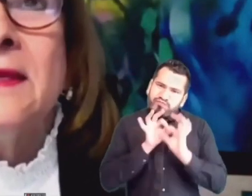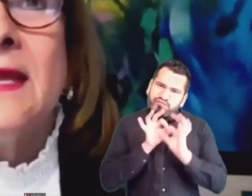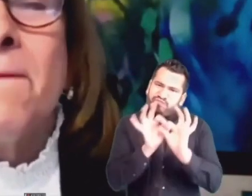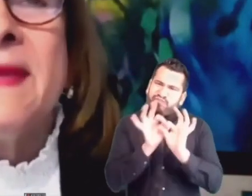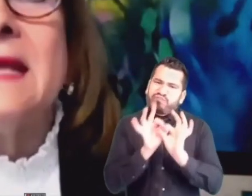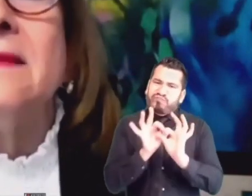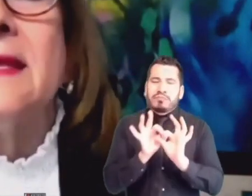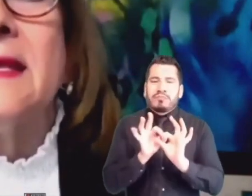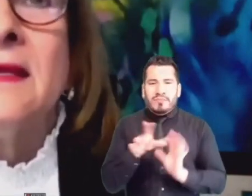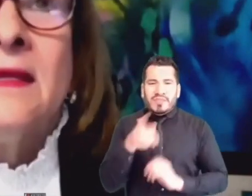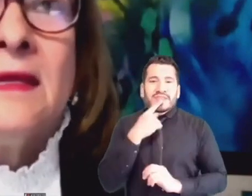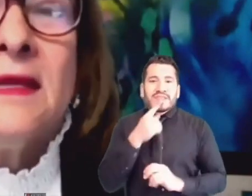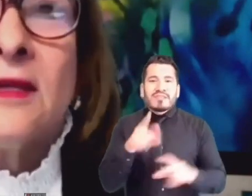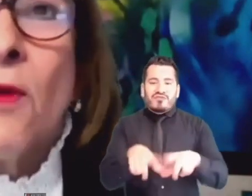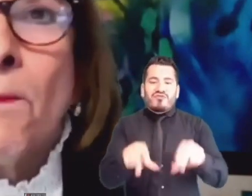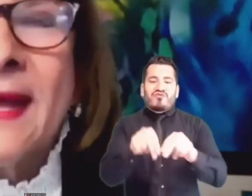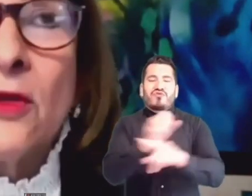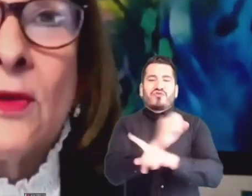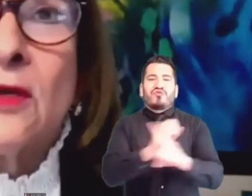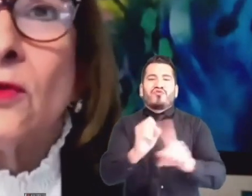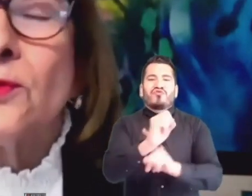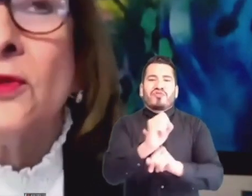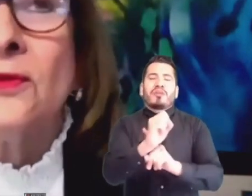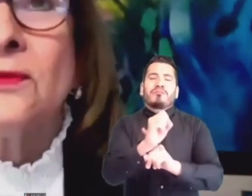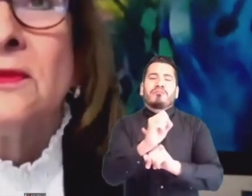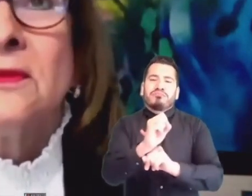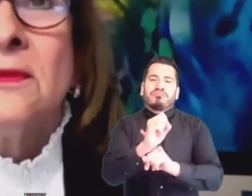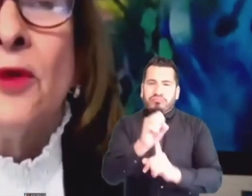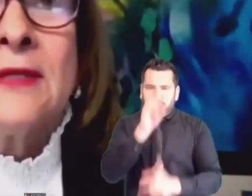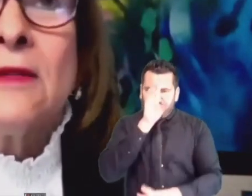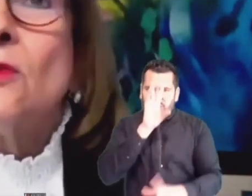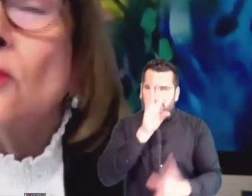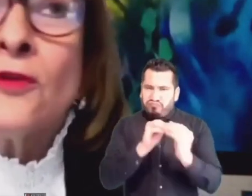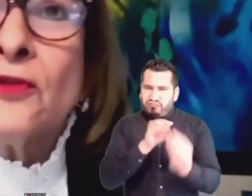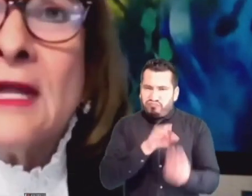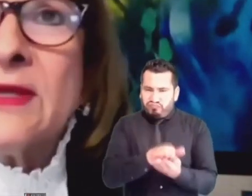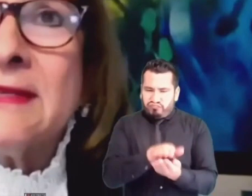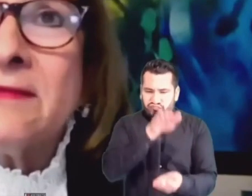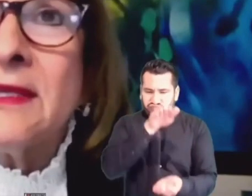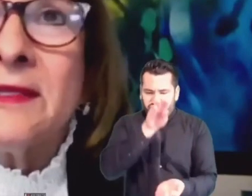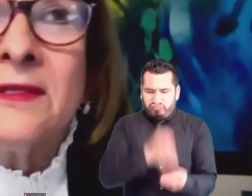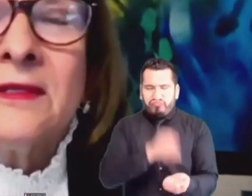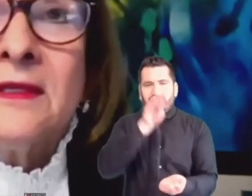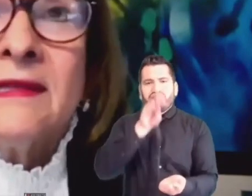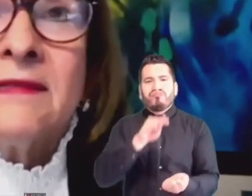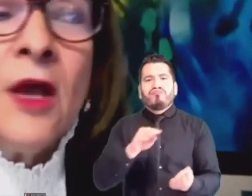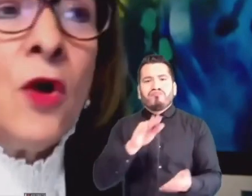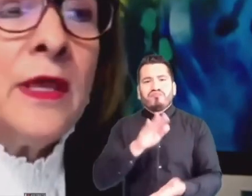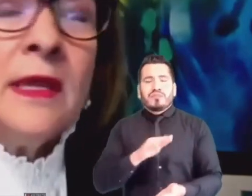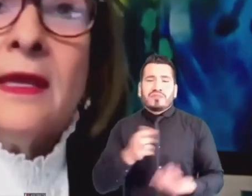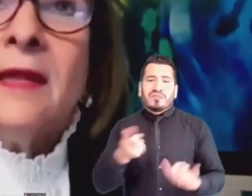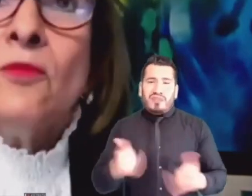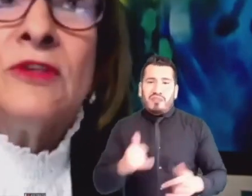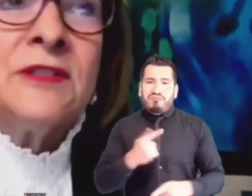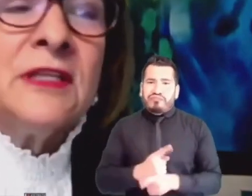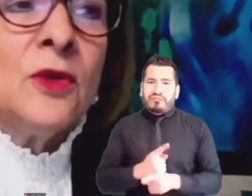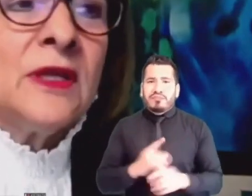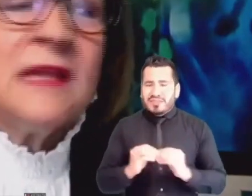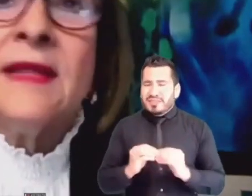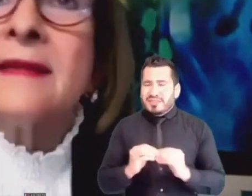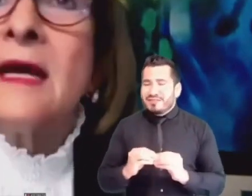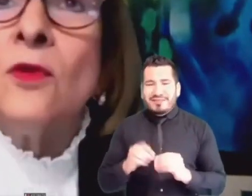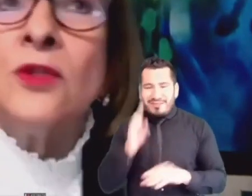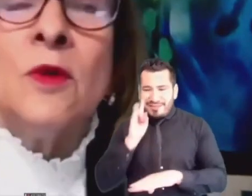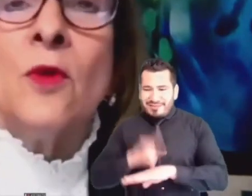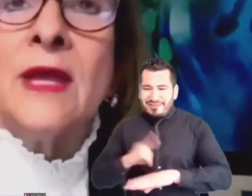en bien de romper con la corrupción, porque el control social no existe. Es que hoy el muchachito que